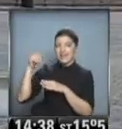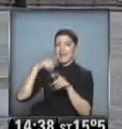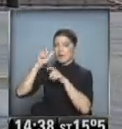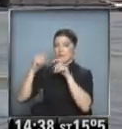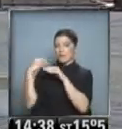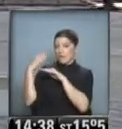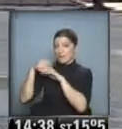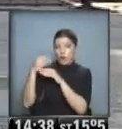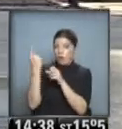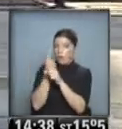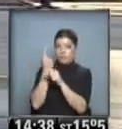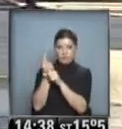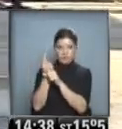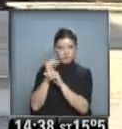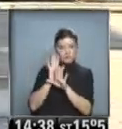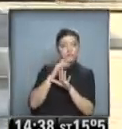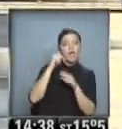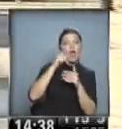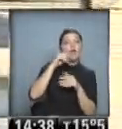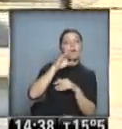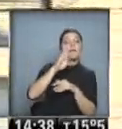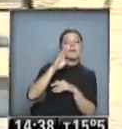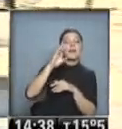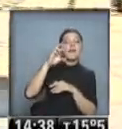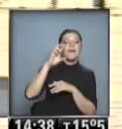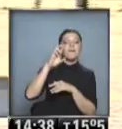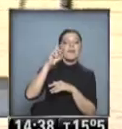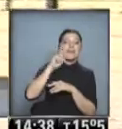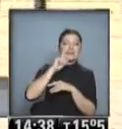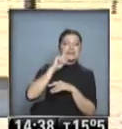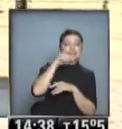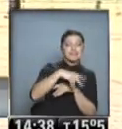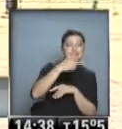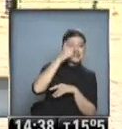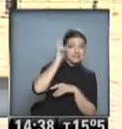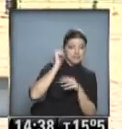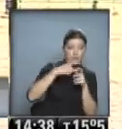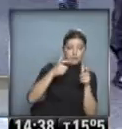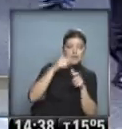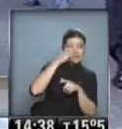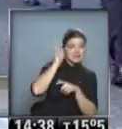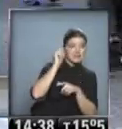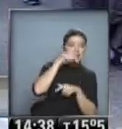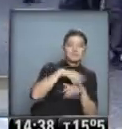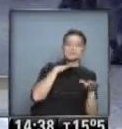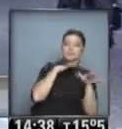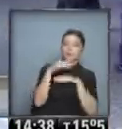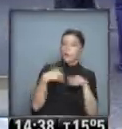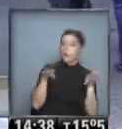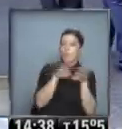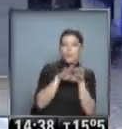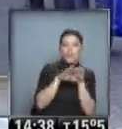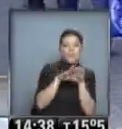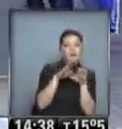Pese al constante crecimiento del PBI, Chile sigue siendo uno de los países más desiguales del mundo, según el índice